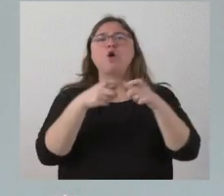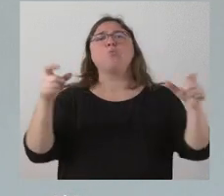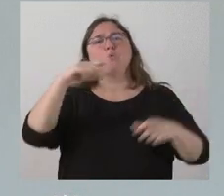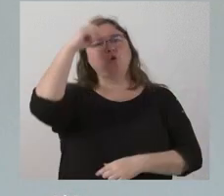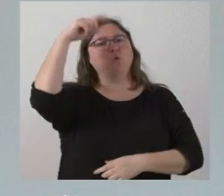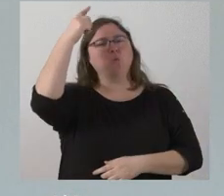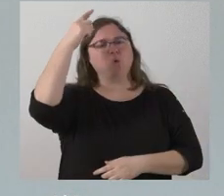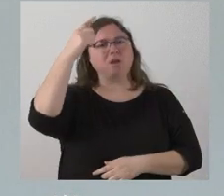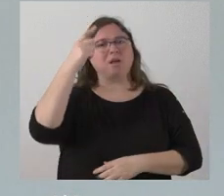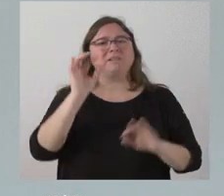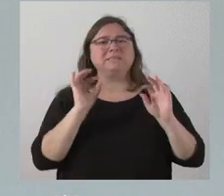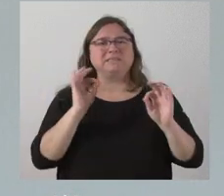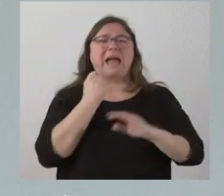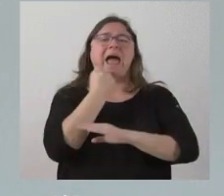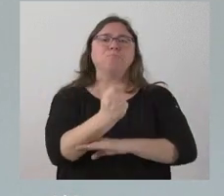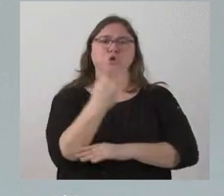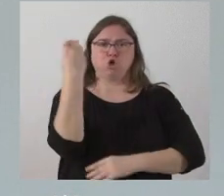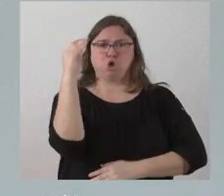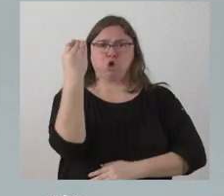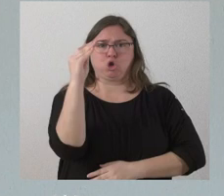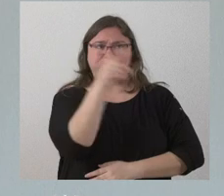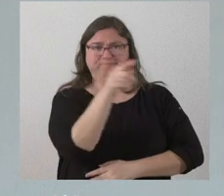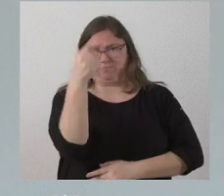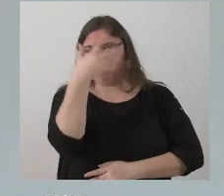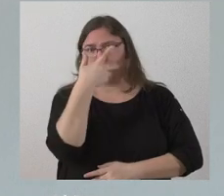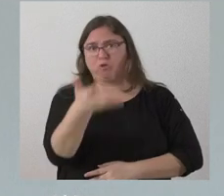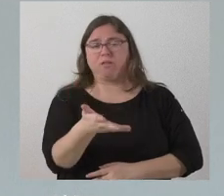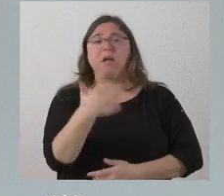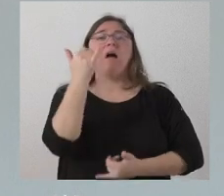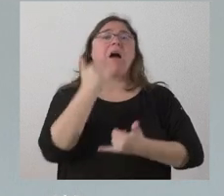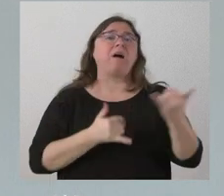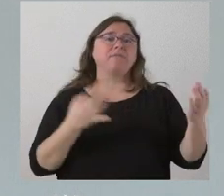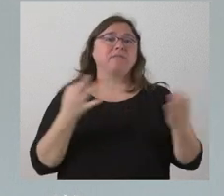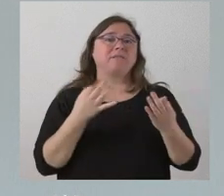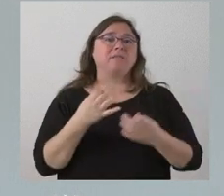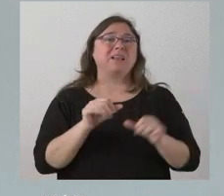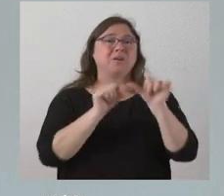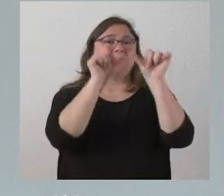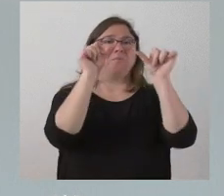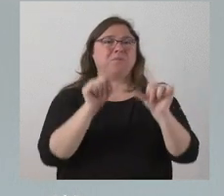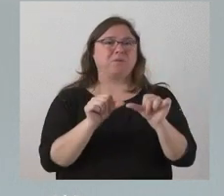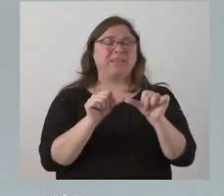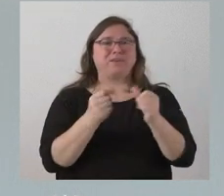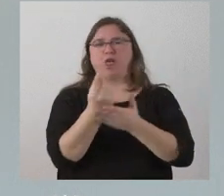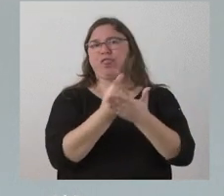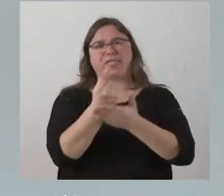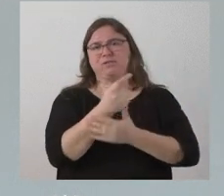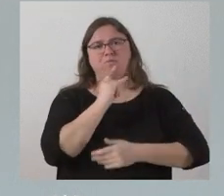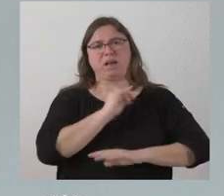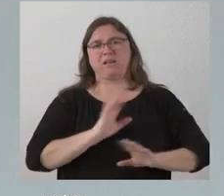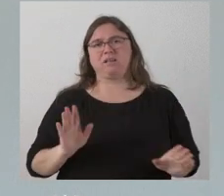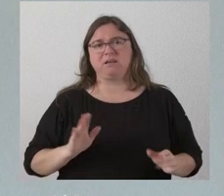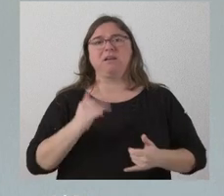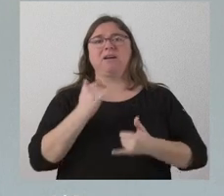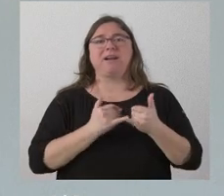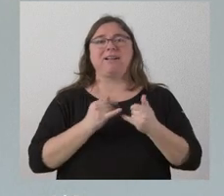de apoyo a los jóvenes que ustedes conocen, donde al final los modelos se diseñan mal, donde se